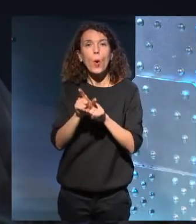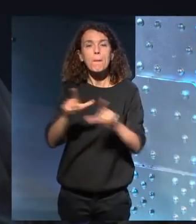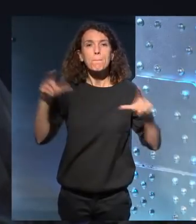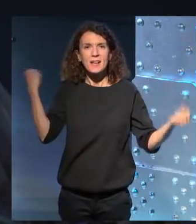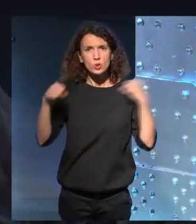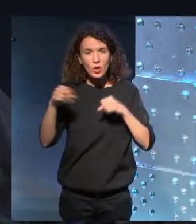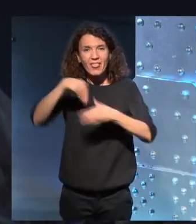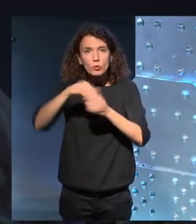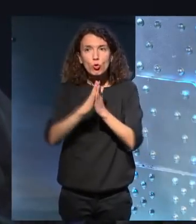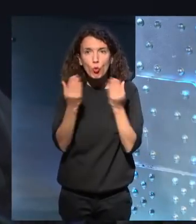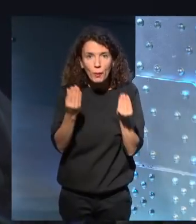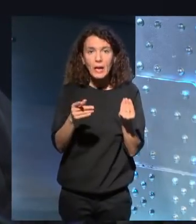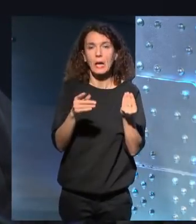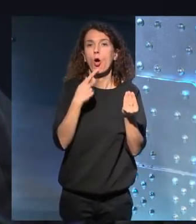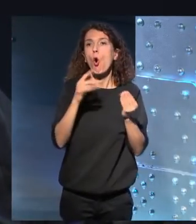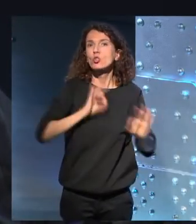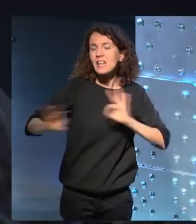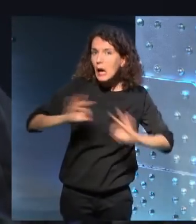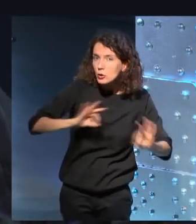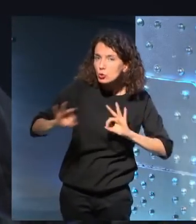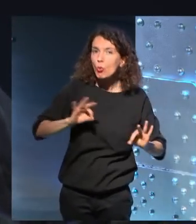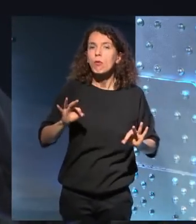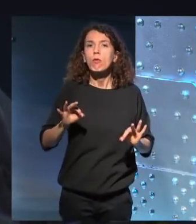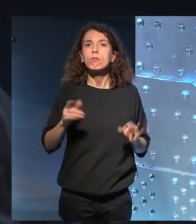personaje en una novela, en una obra teatral,